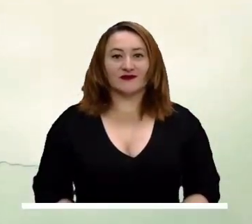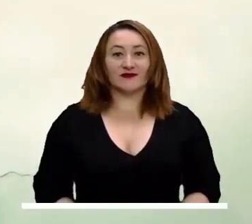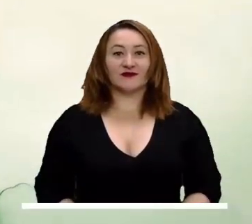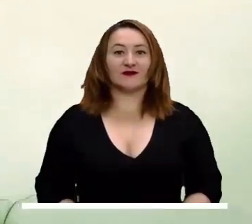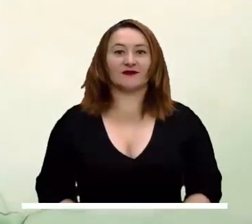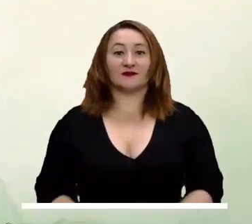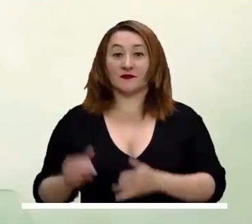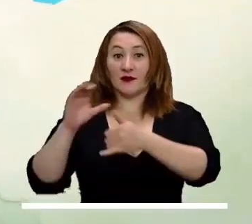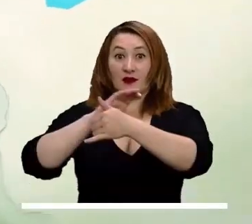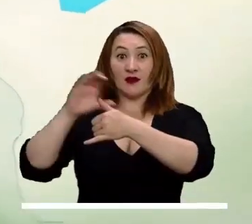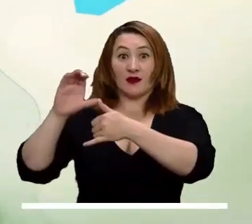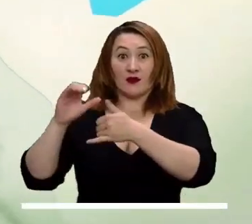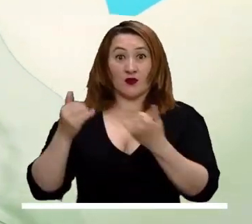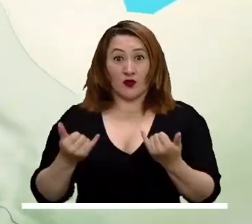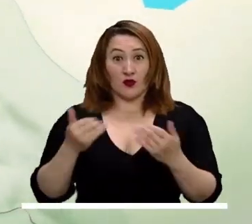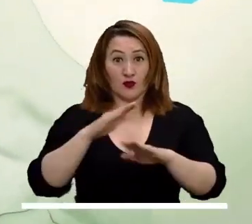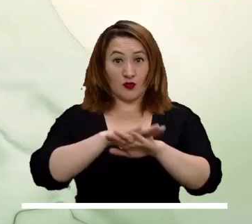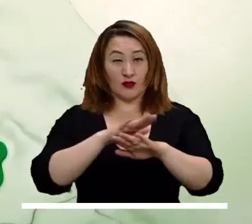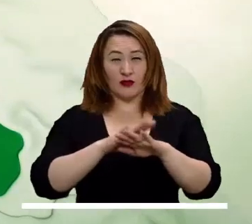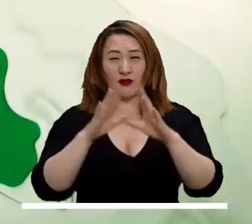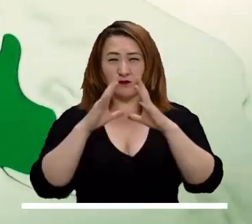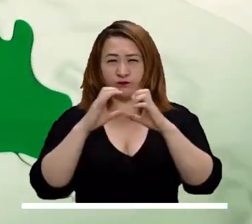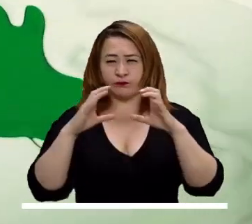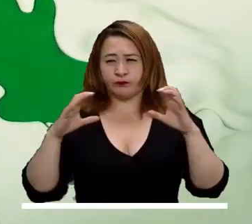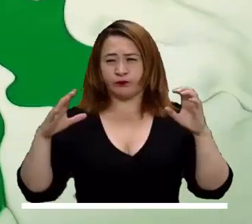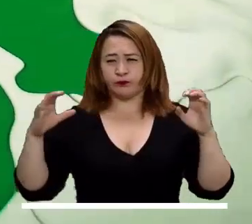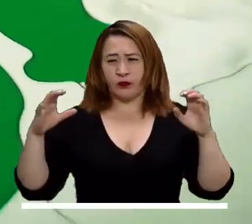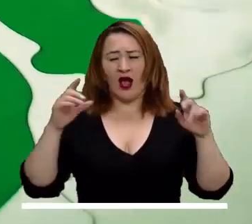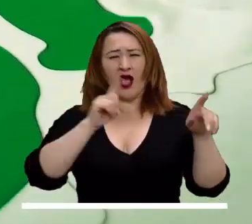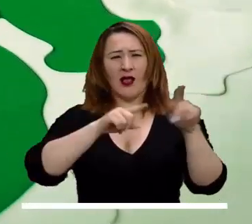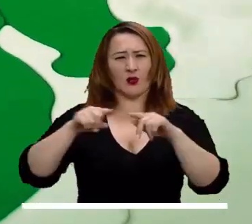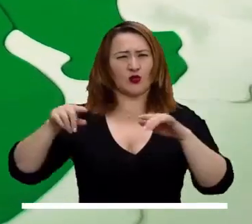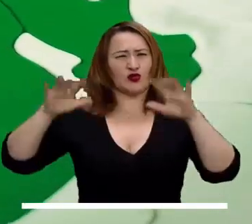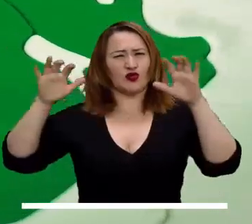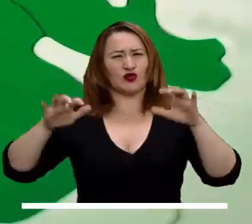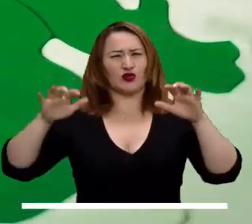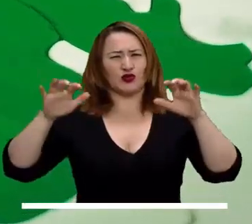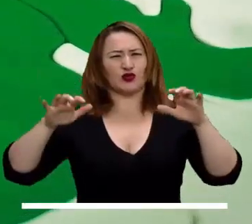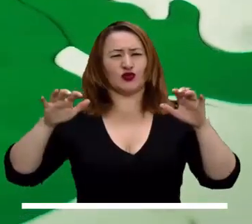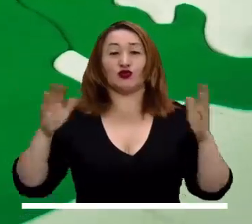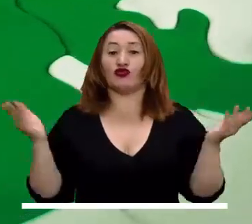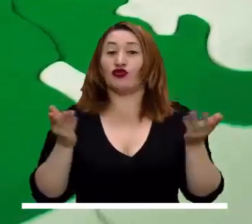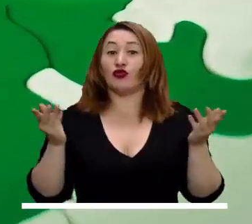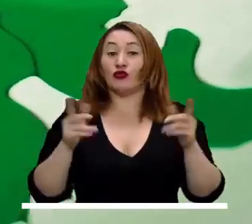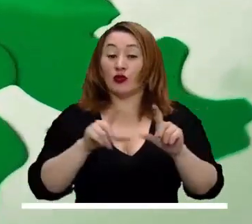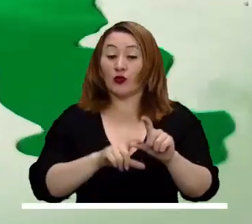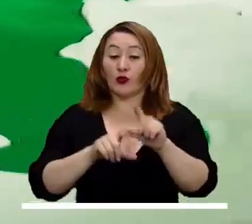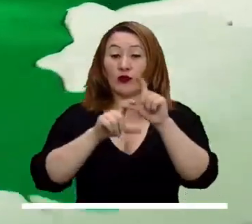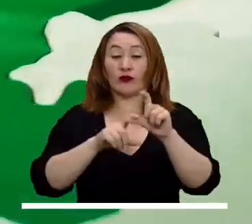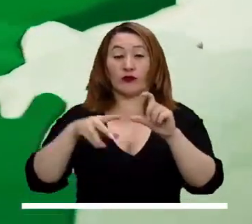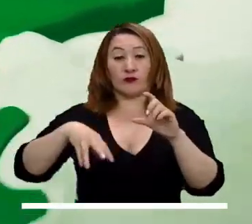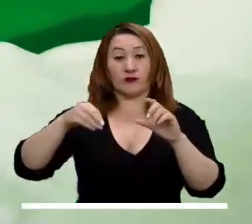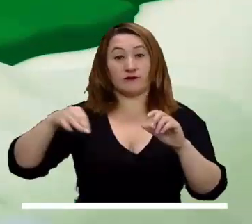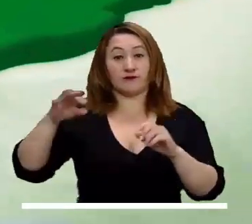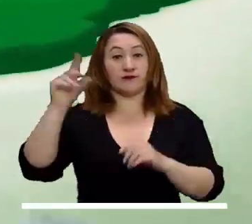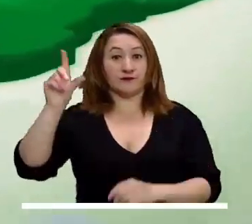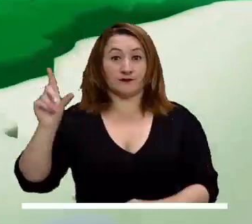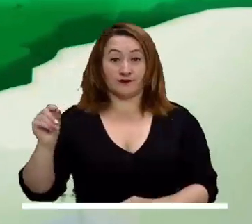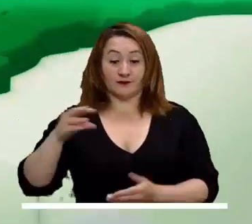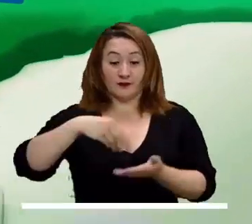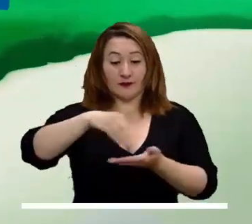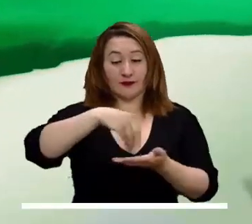En el Caribe, la tarde permanecerá nublada, favoreciendo algunas precipitaciones en la Guajira, Magdalena, Cesar,